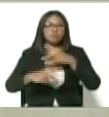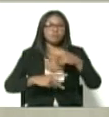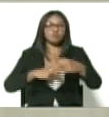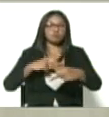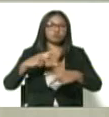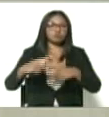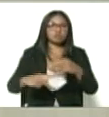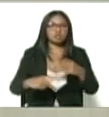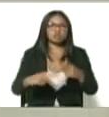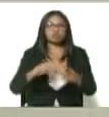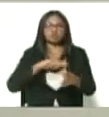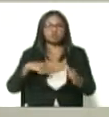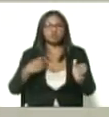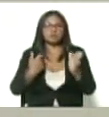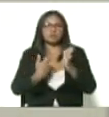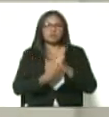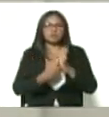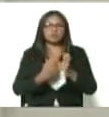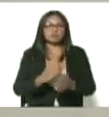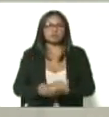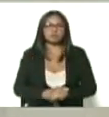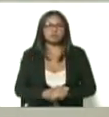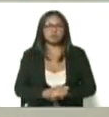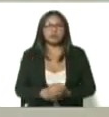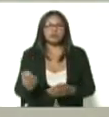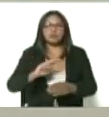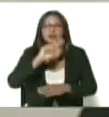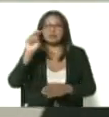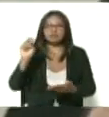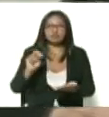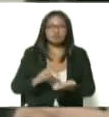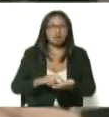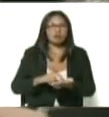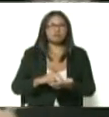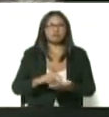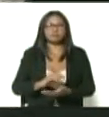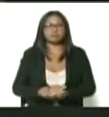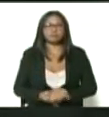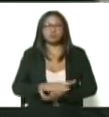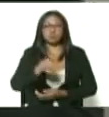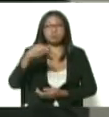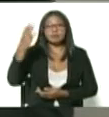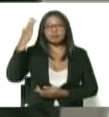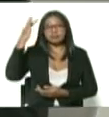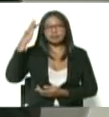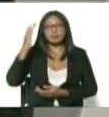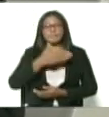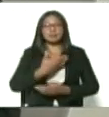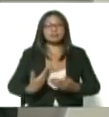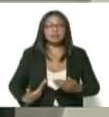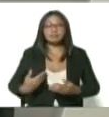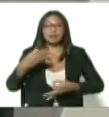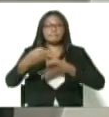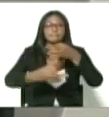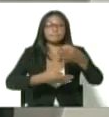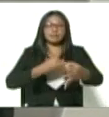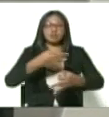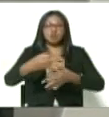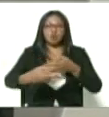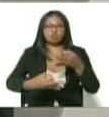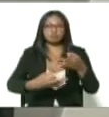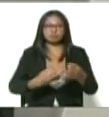de vacunación a nivel nacional. Como ustedes bien saben, el presidente Nicolás Maduro,